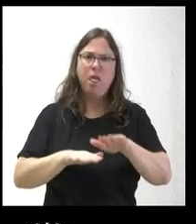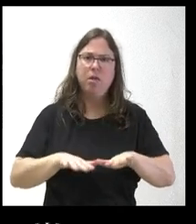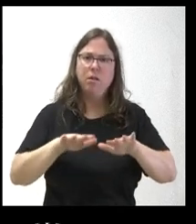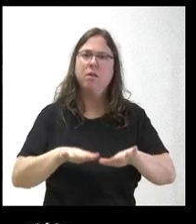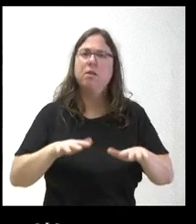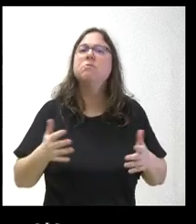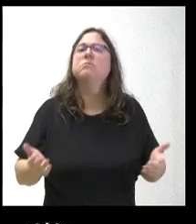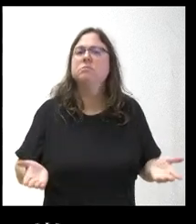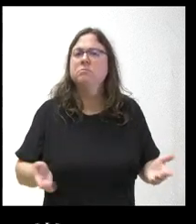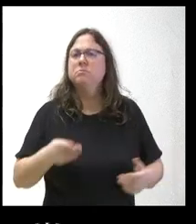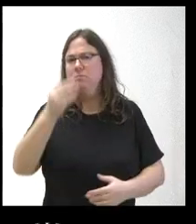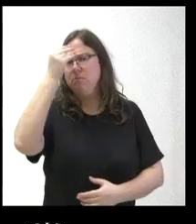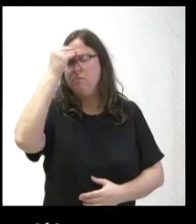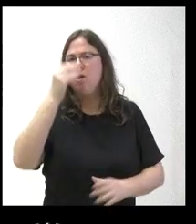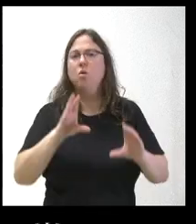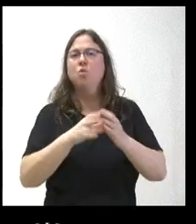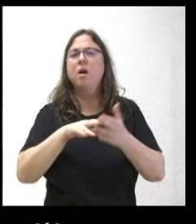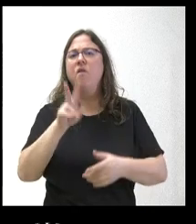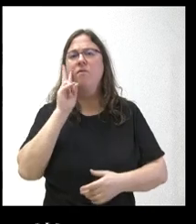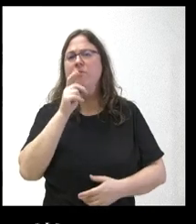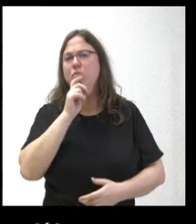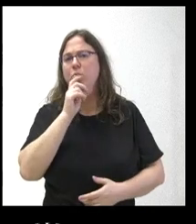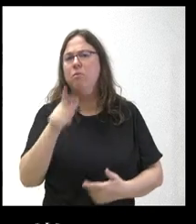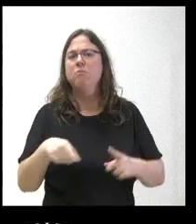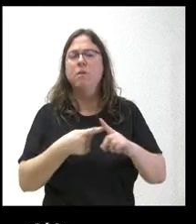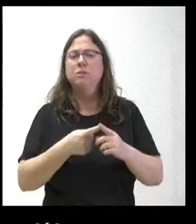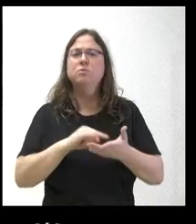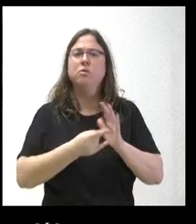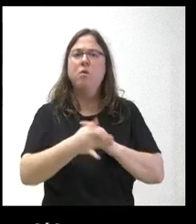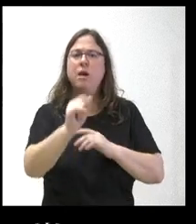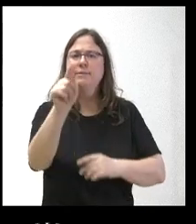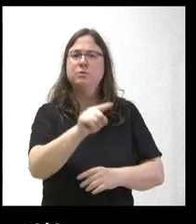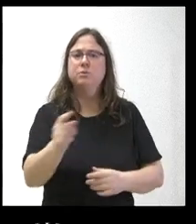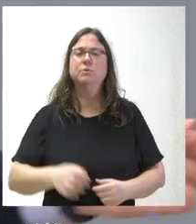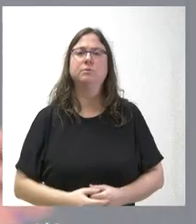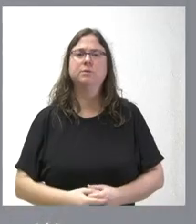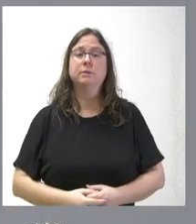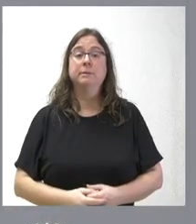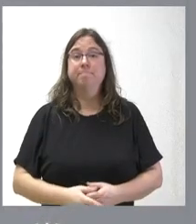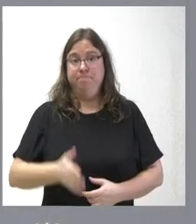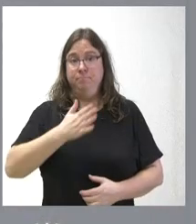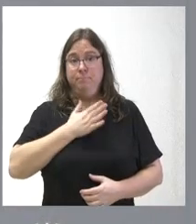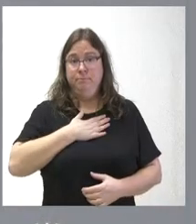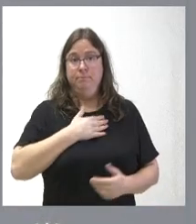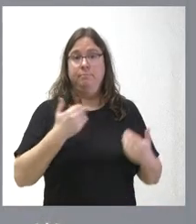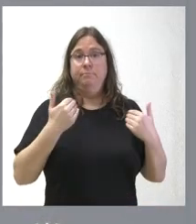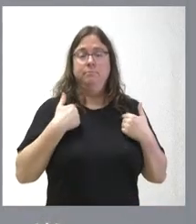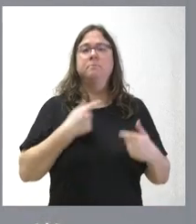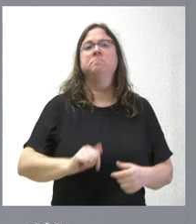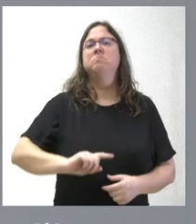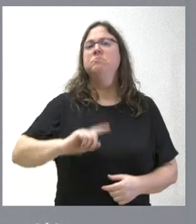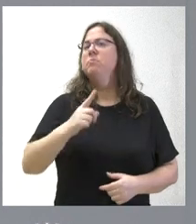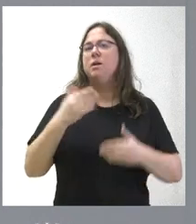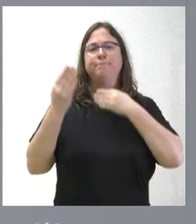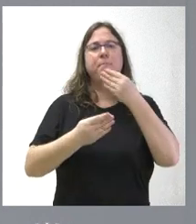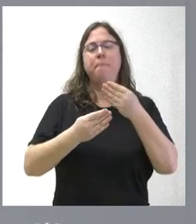¿cómo ve la Junta esto y si hay alguna solución? Pues en lo que a nosotros corresponde, pues básicamente actuamos a